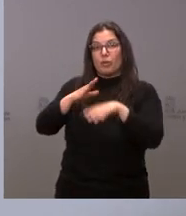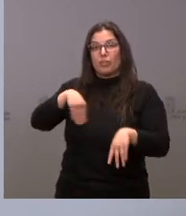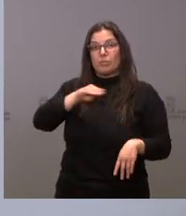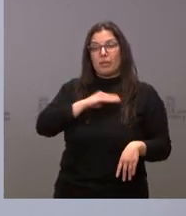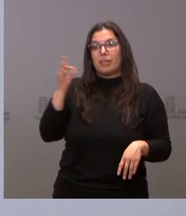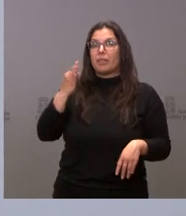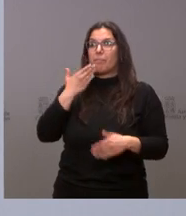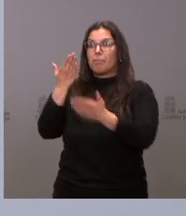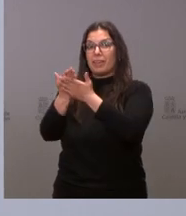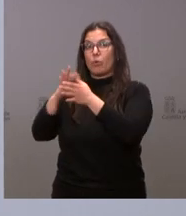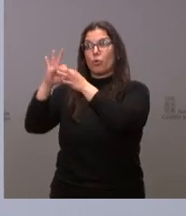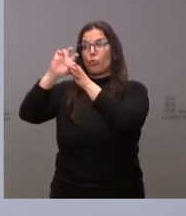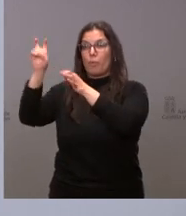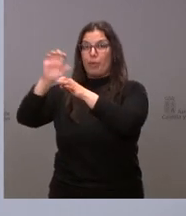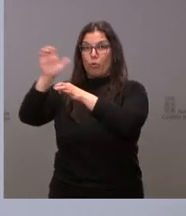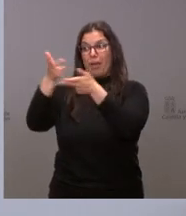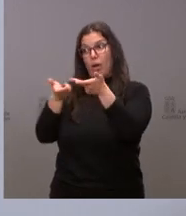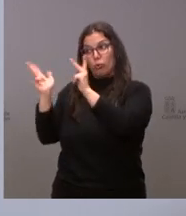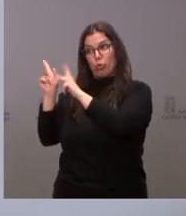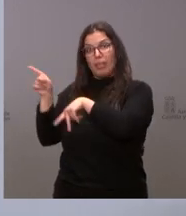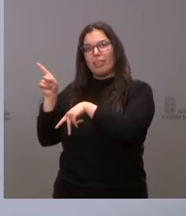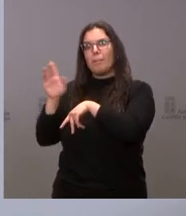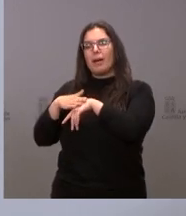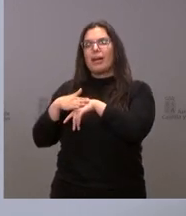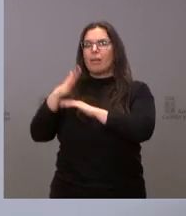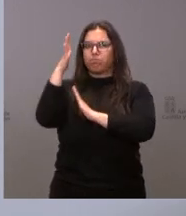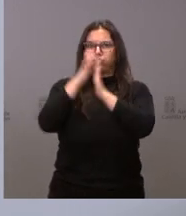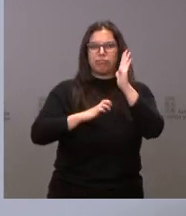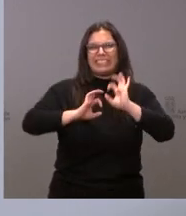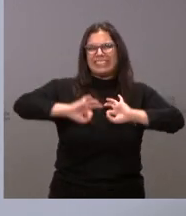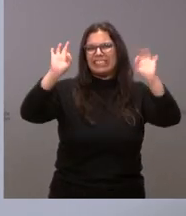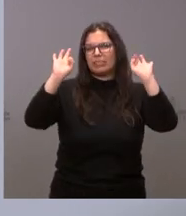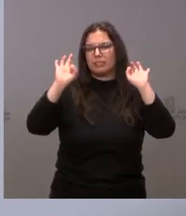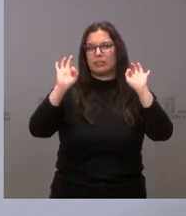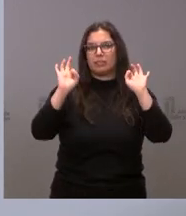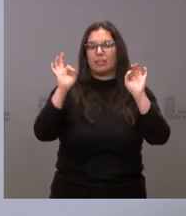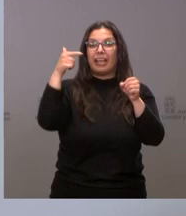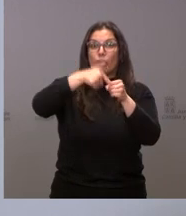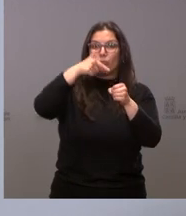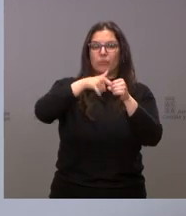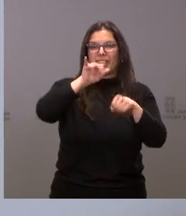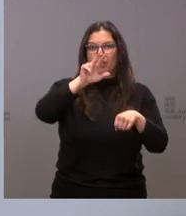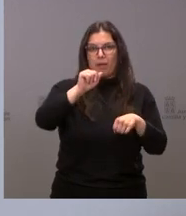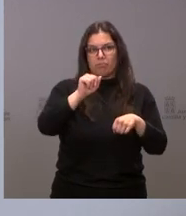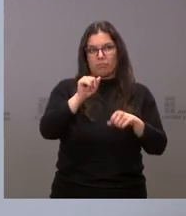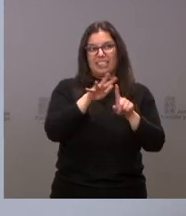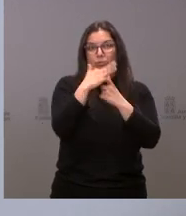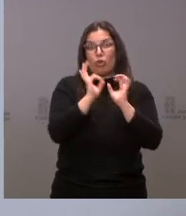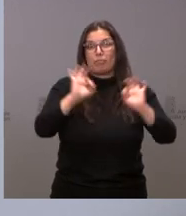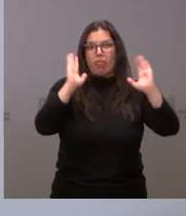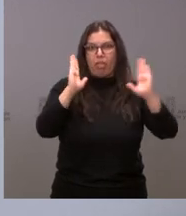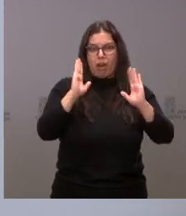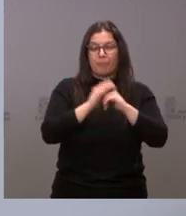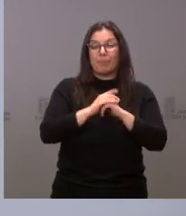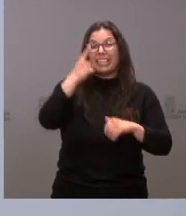autorización a la Unión Europea para reducir de manera excepcional el IVA de los combustibles. Y, bueno, saben